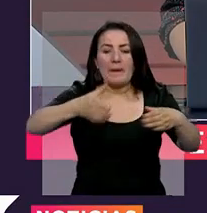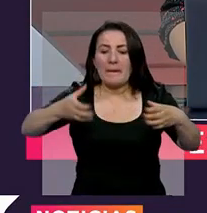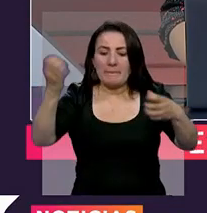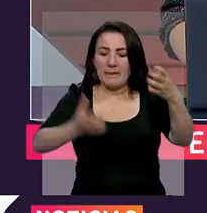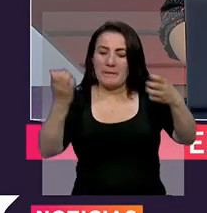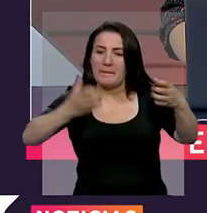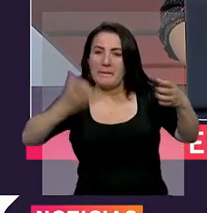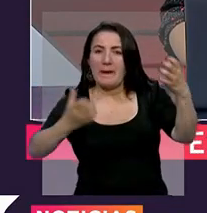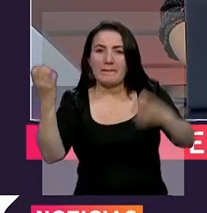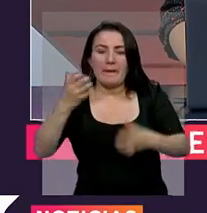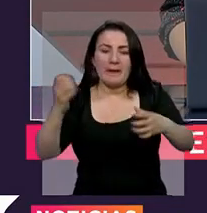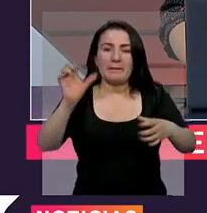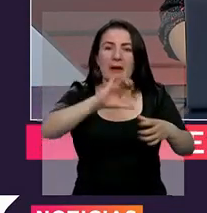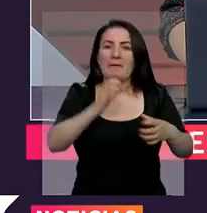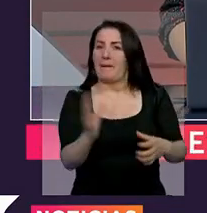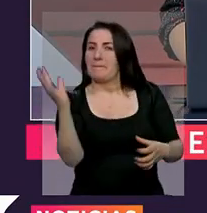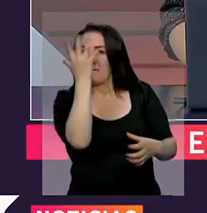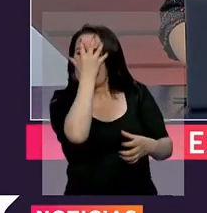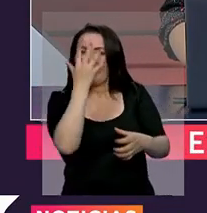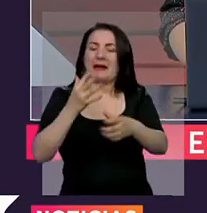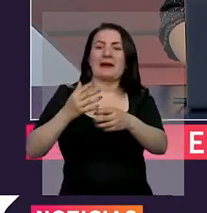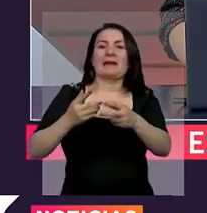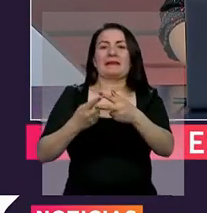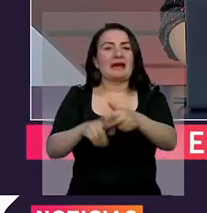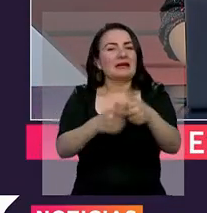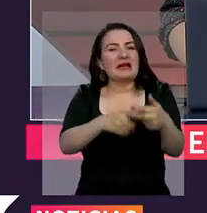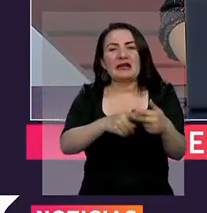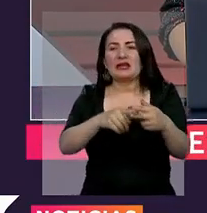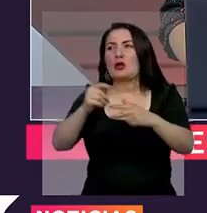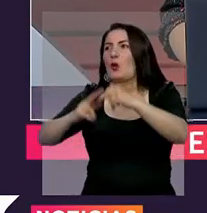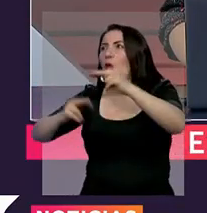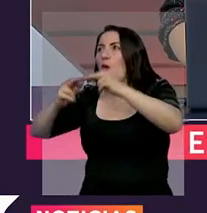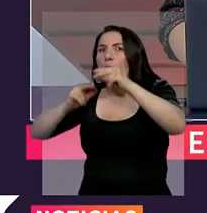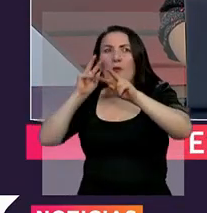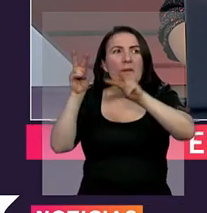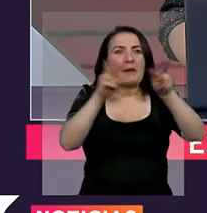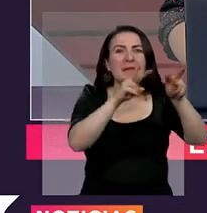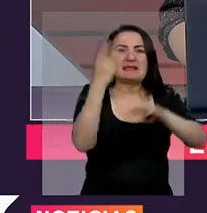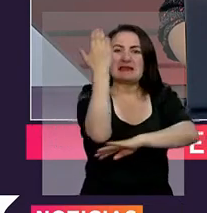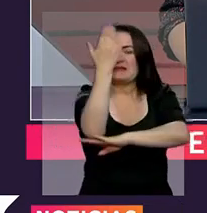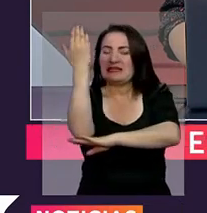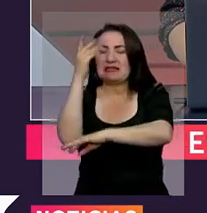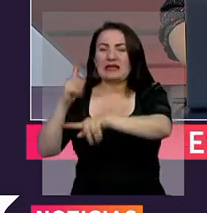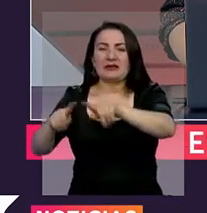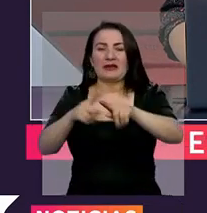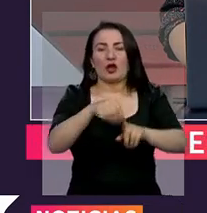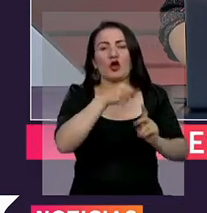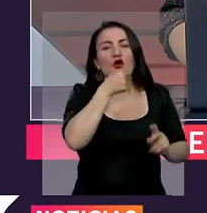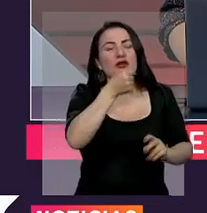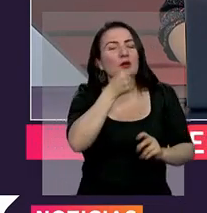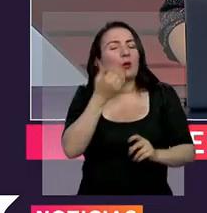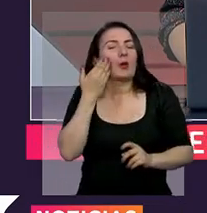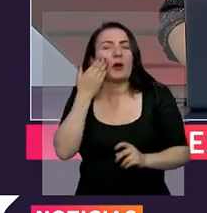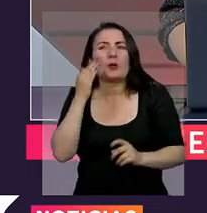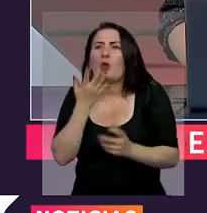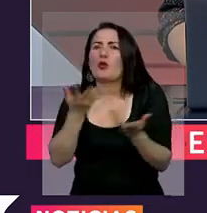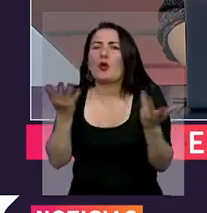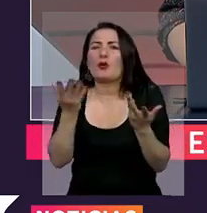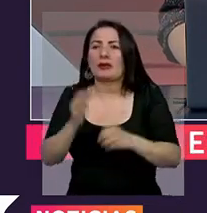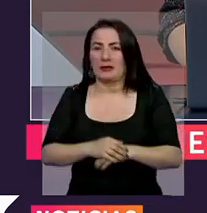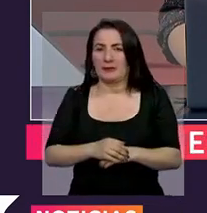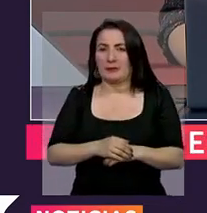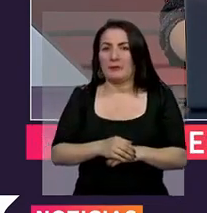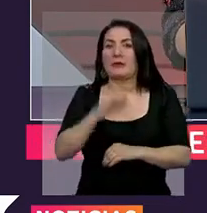de las máscaras incaicas y las horas del ciclo del cine y de los conciertos, lo pueden encontrar en